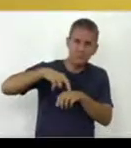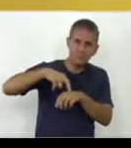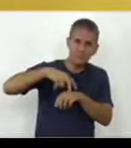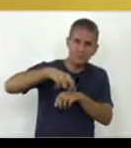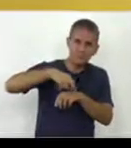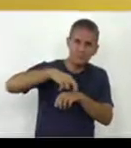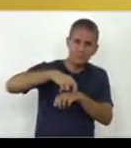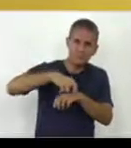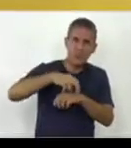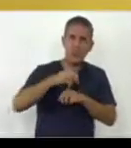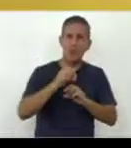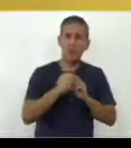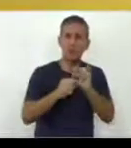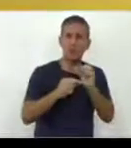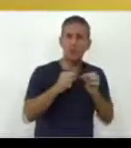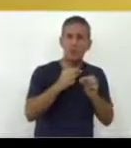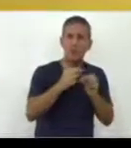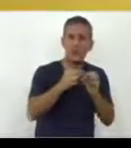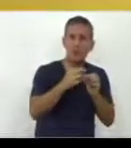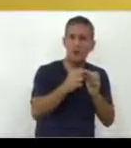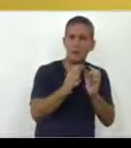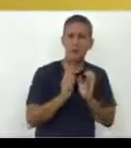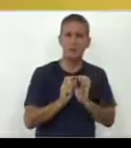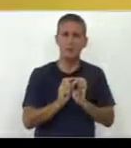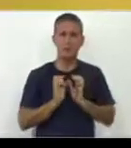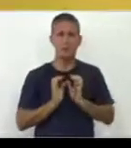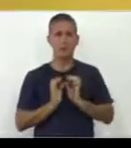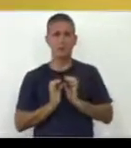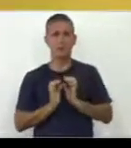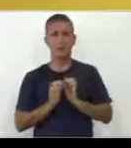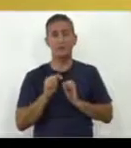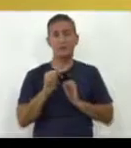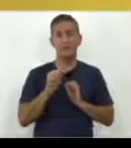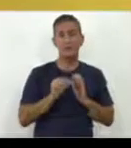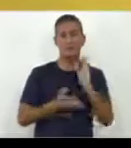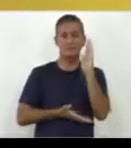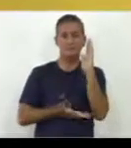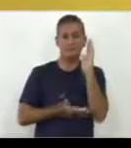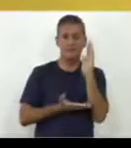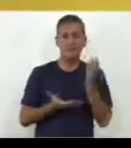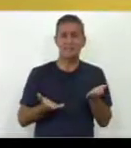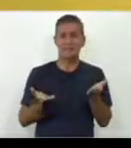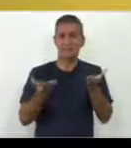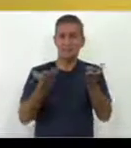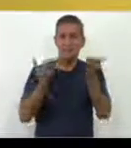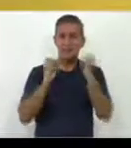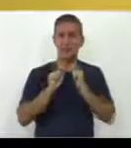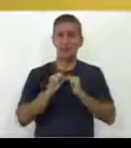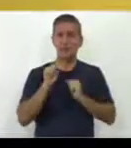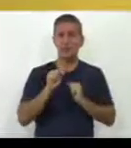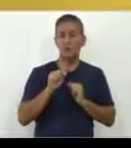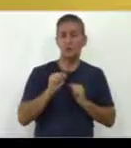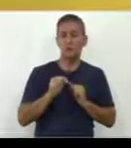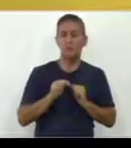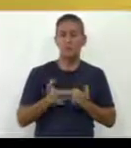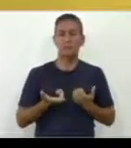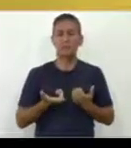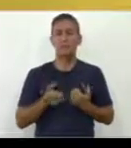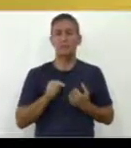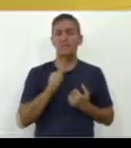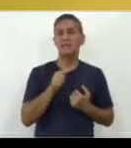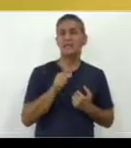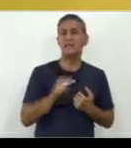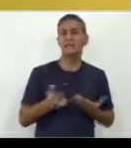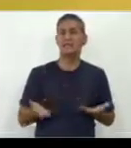de manera individual y ese gano, perdón, esa ganancia que el niño tiene